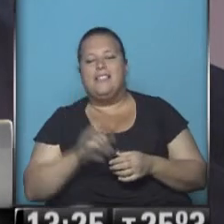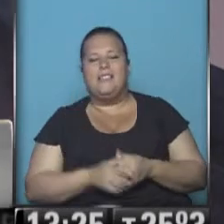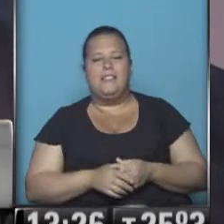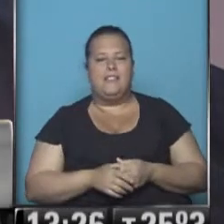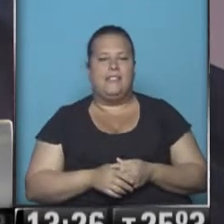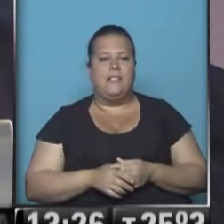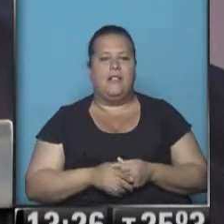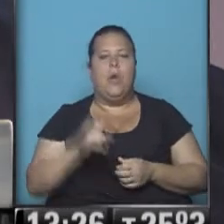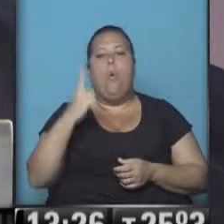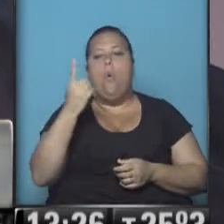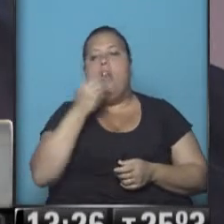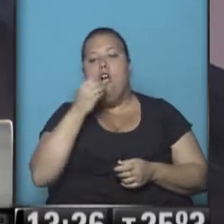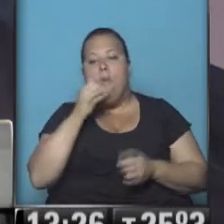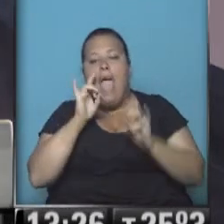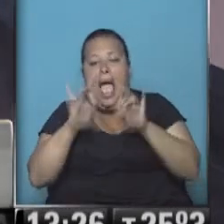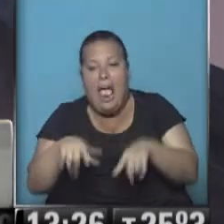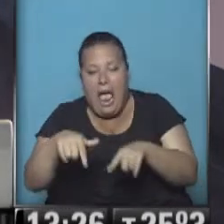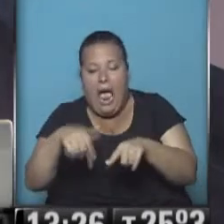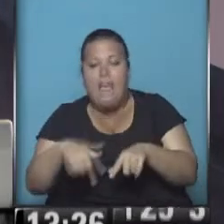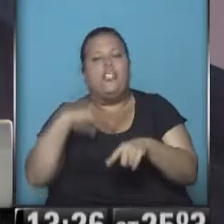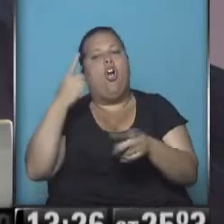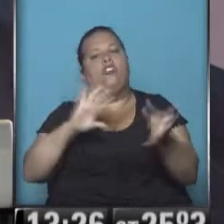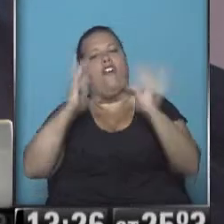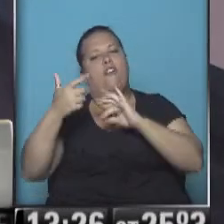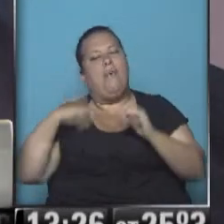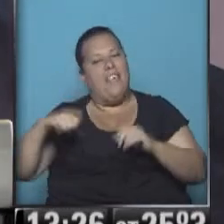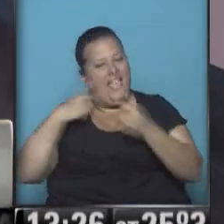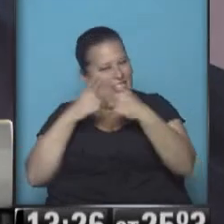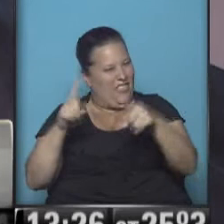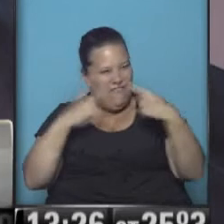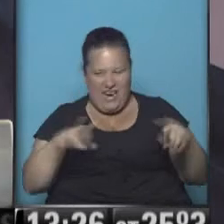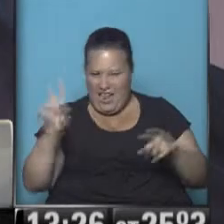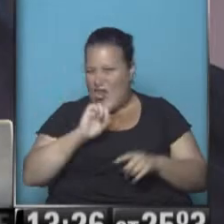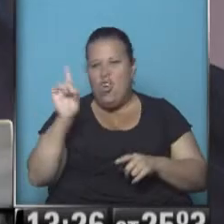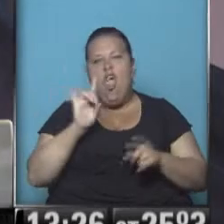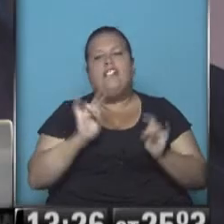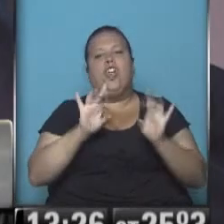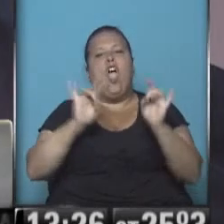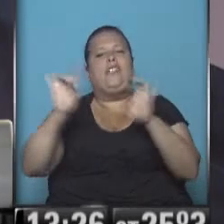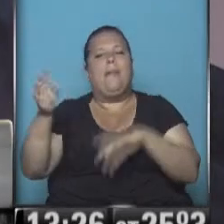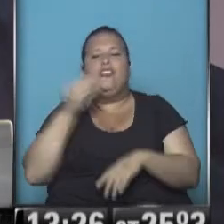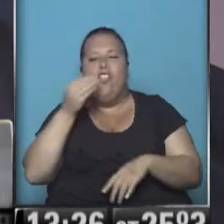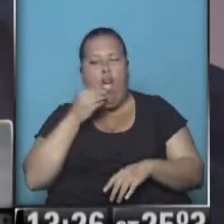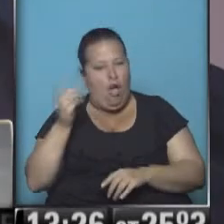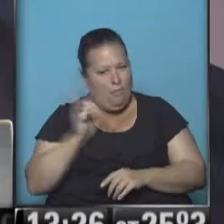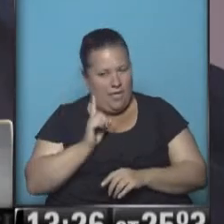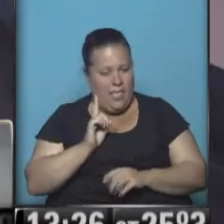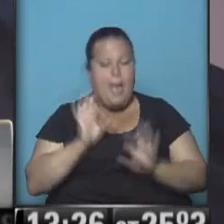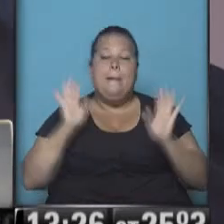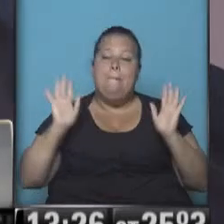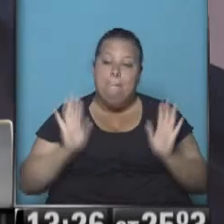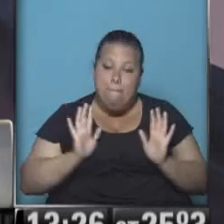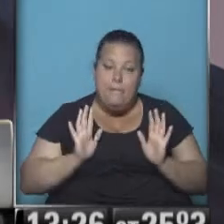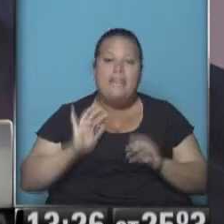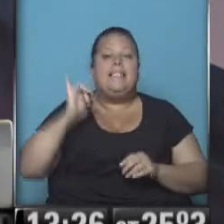hay un alimento contaminado, eso es otro tipo de diarreas y esto no es una contaminación alimentaria. Pero,